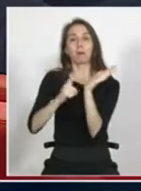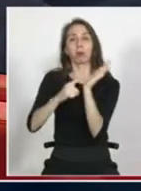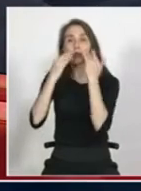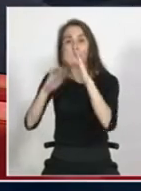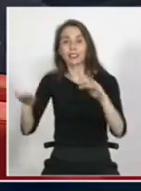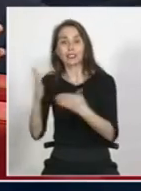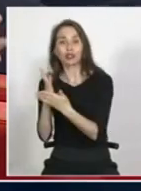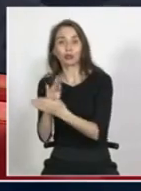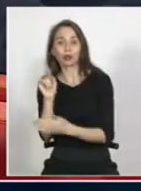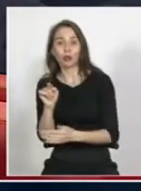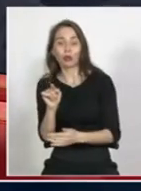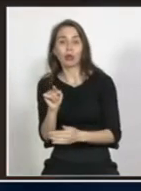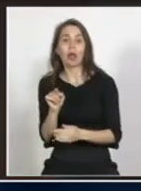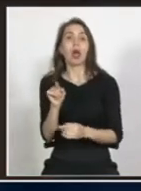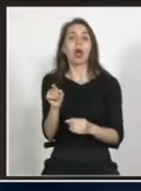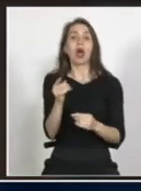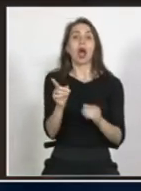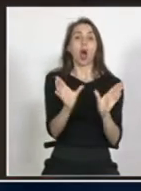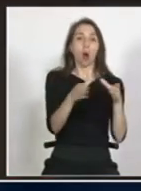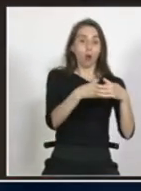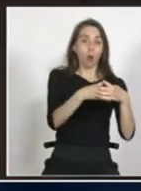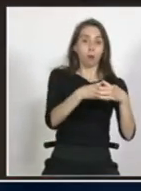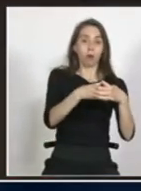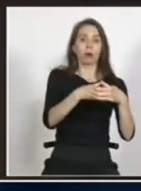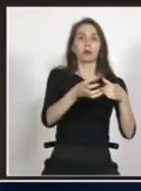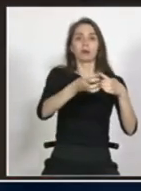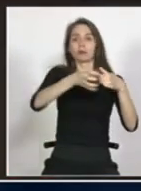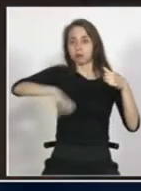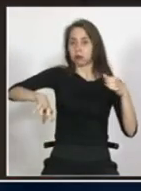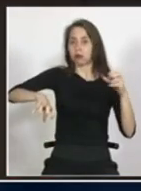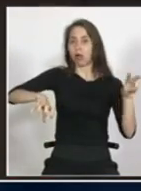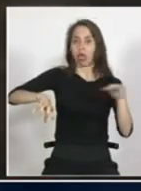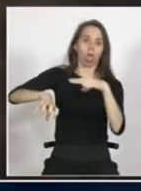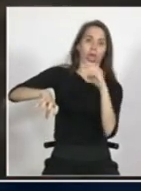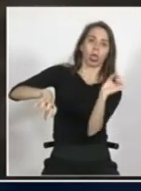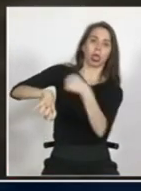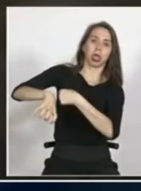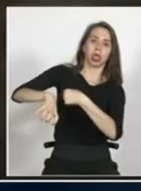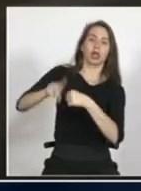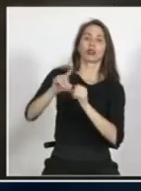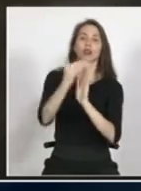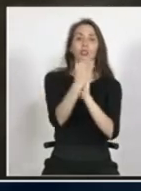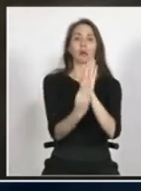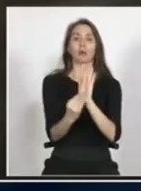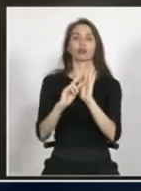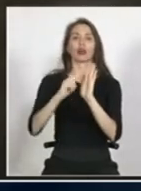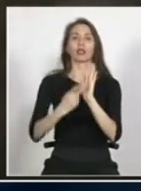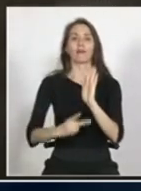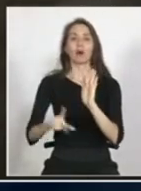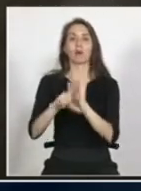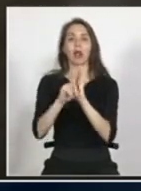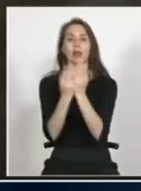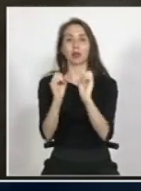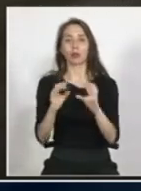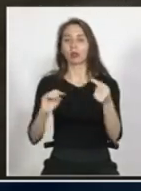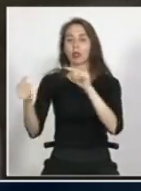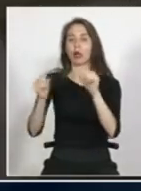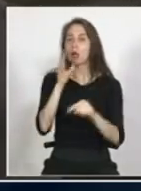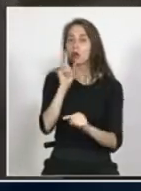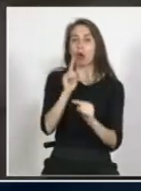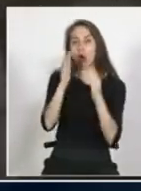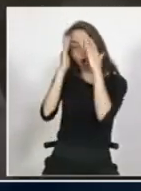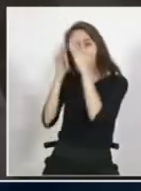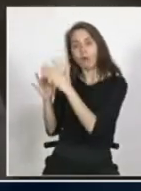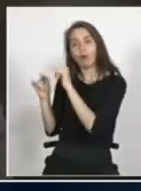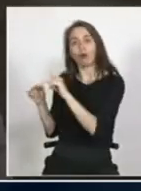son un grupo que queda excluido o invisibilizado en esta reforma educacional, en este debate que se está dando. Entonces, lo